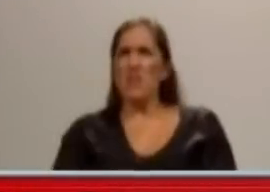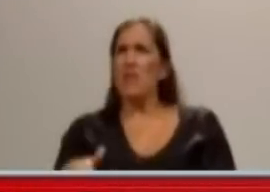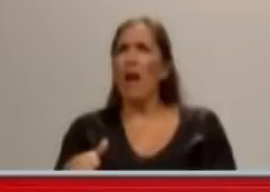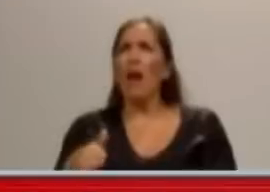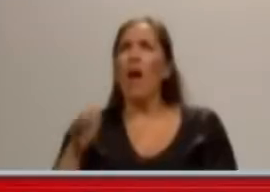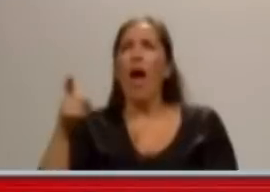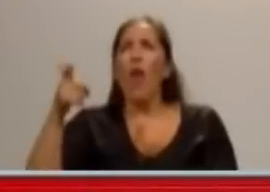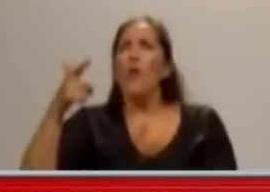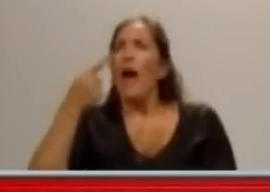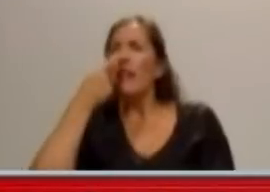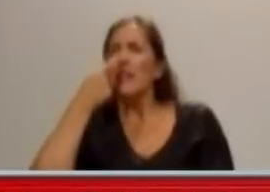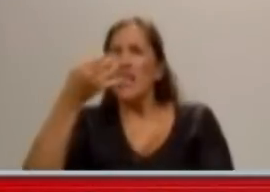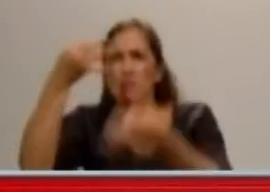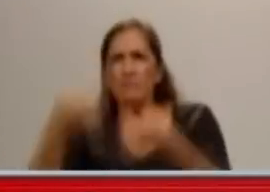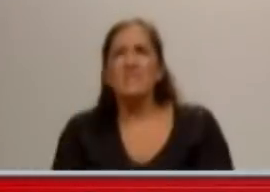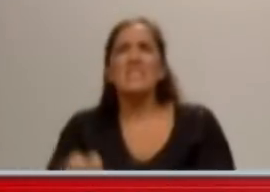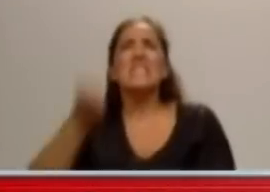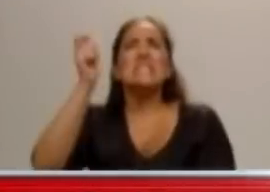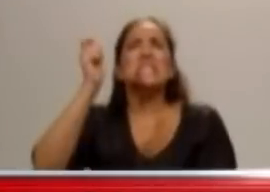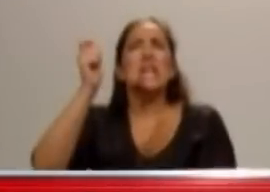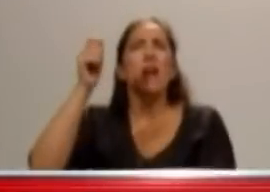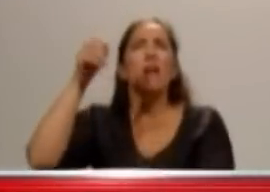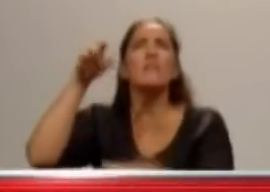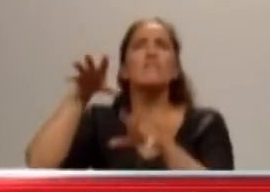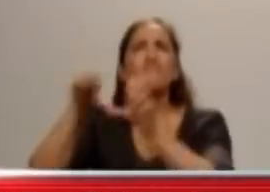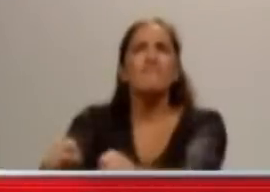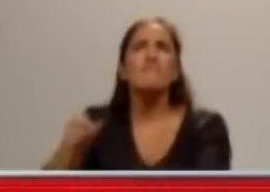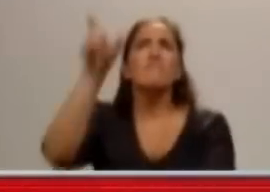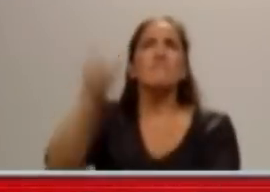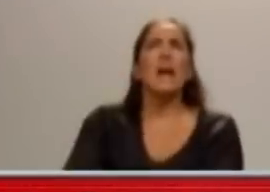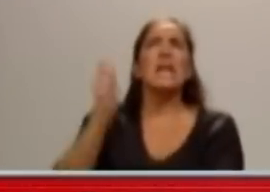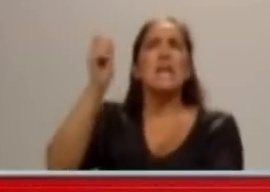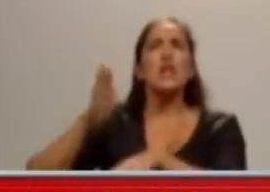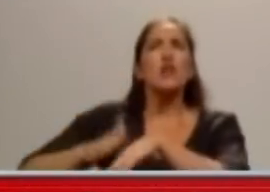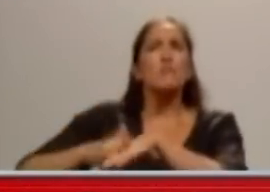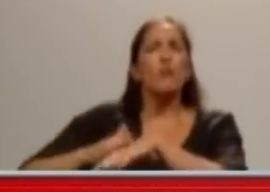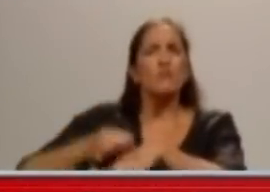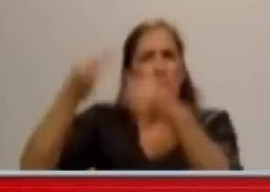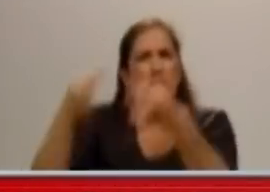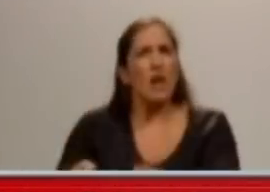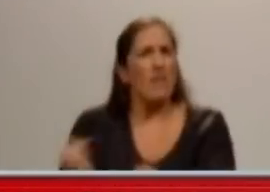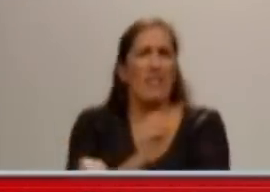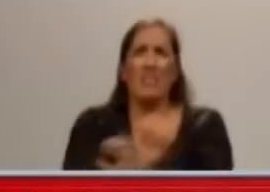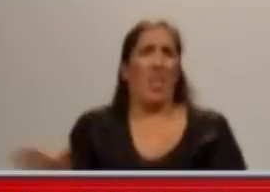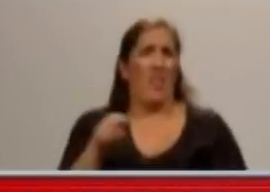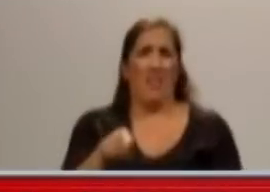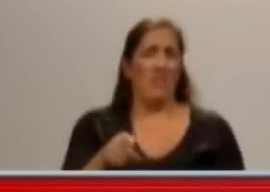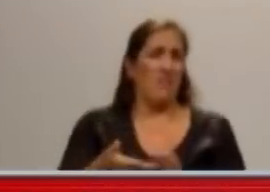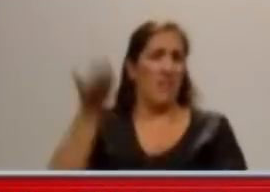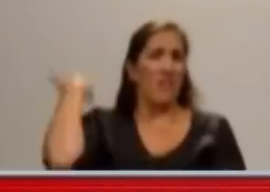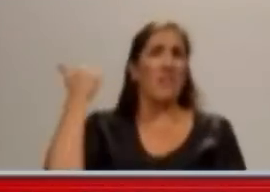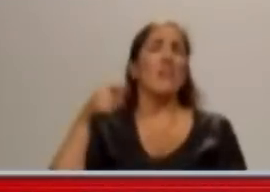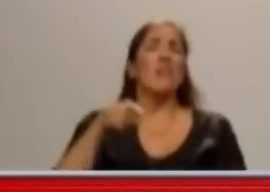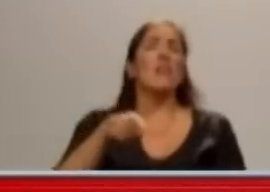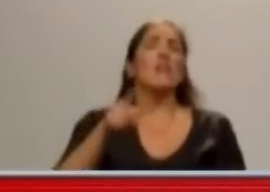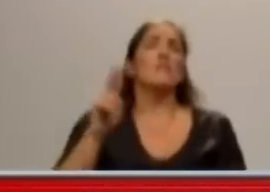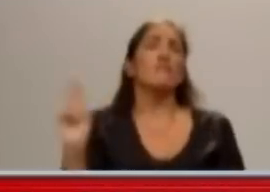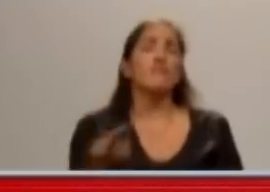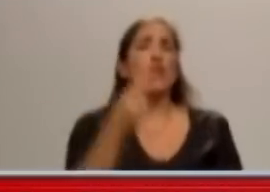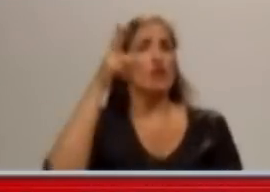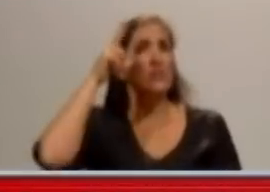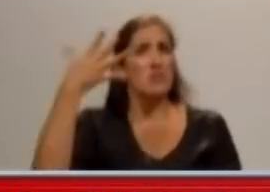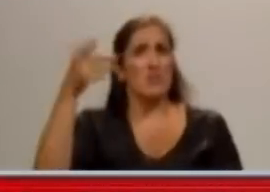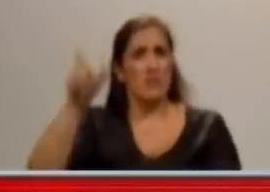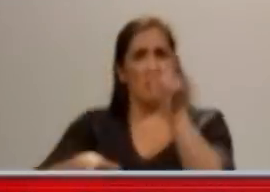decir esto, quiero decir esto, ¿no? Esto es muy triste para la República, Edgardo y Sergio. Nadie puede estar feliz con esto. Y este discurso de la